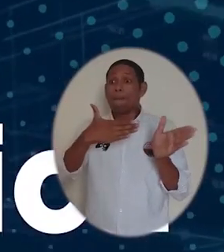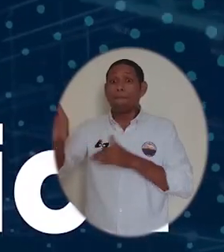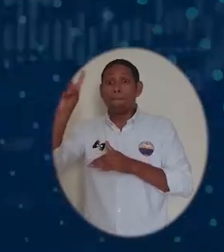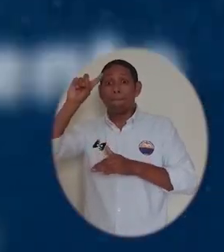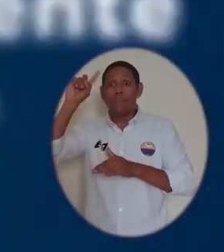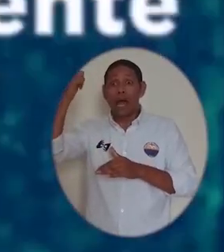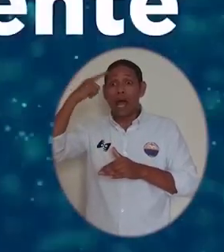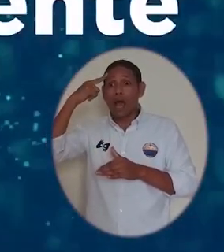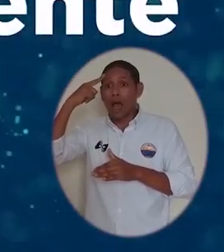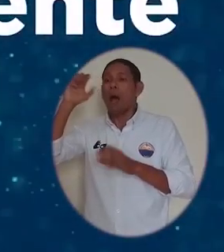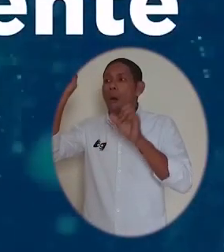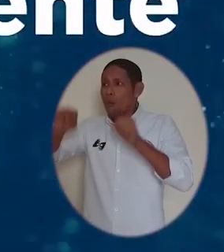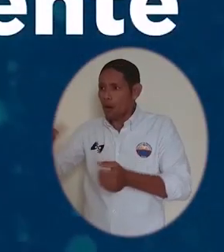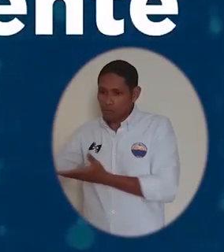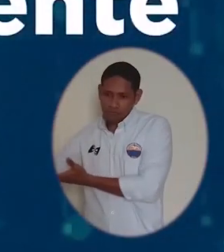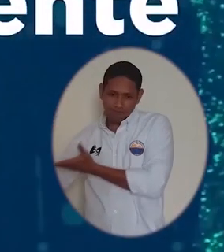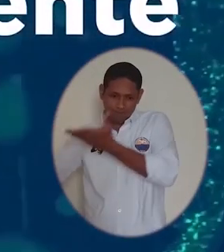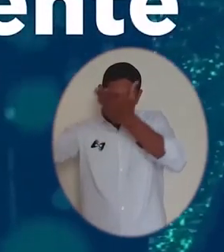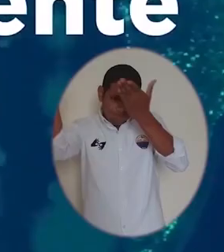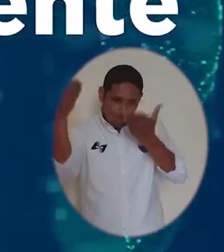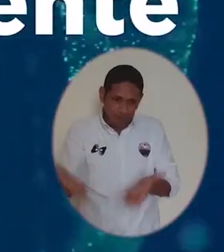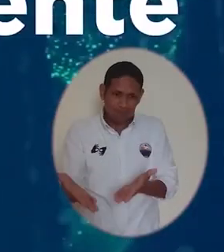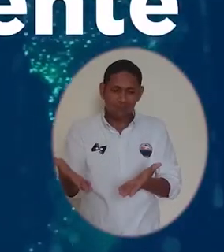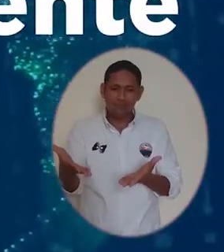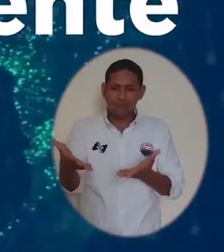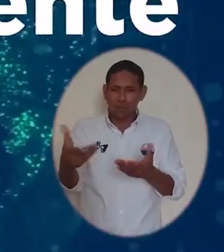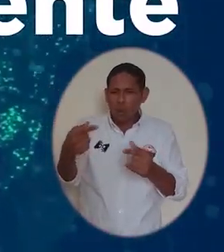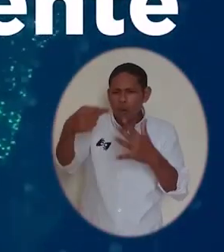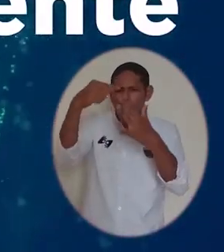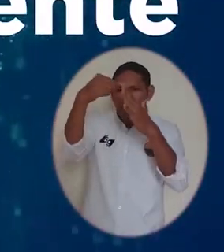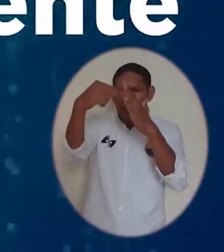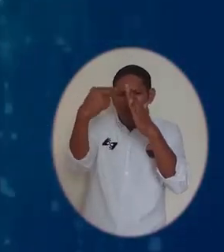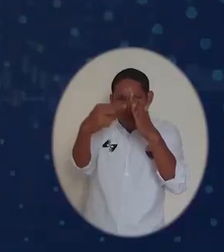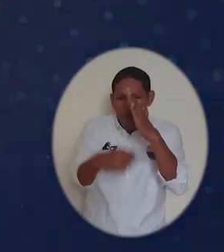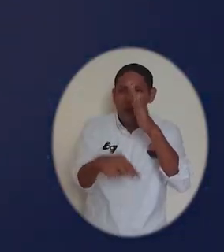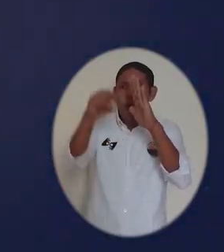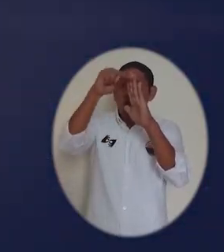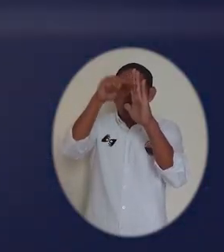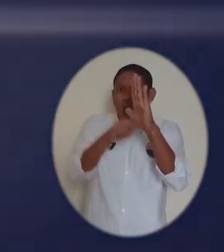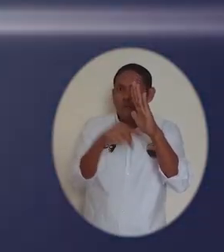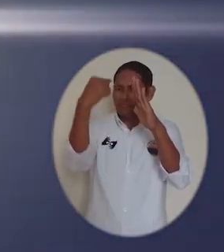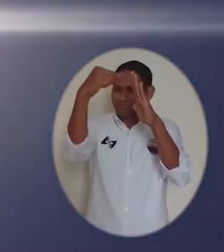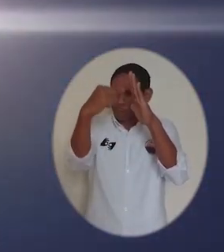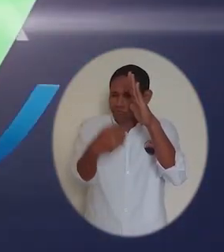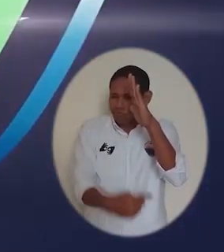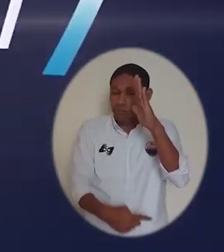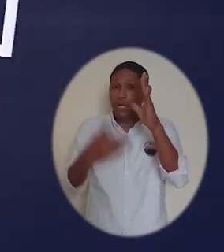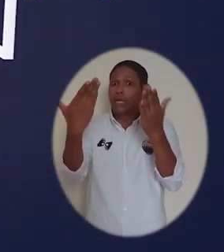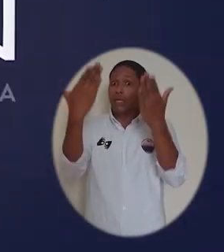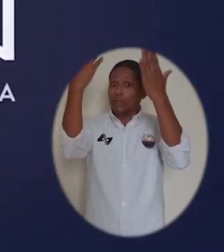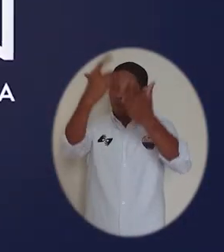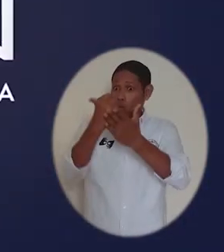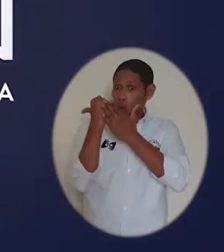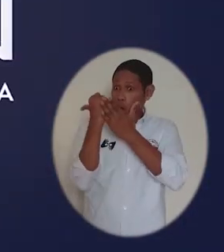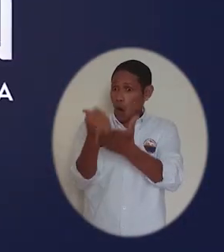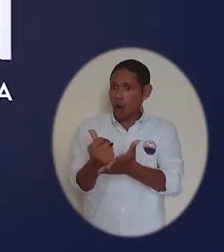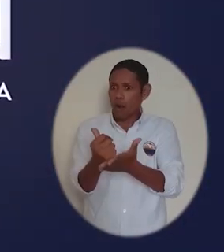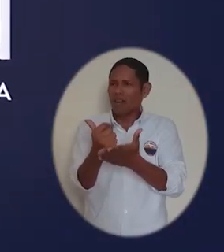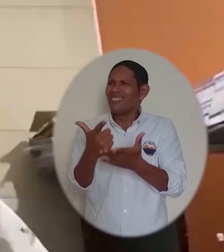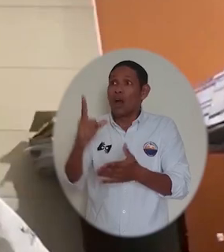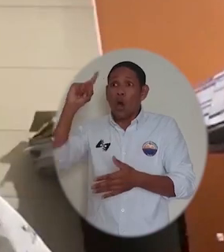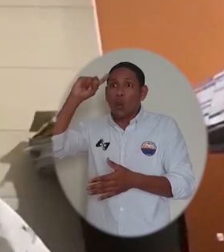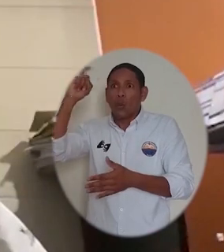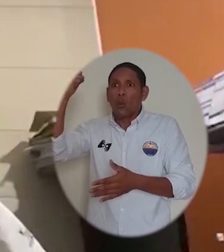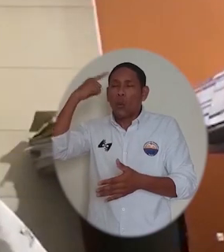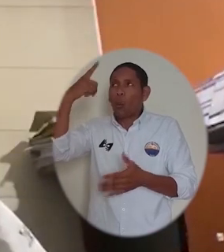gobierno podrá dar a conocer las normas tributarias a los contribuyentes para que estos puedan contribuir de mejor